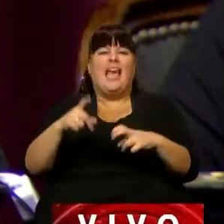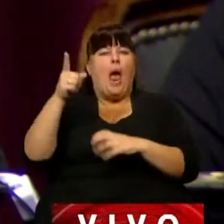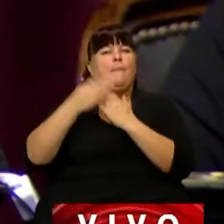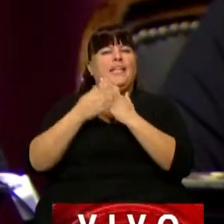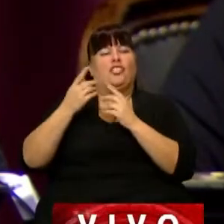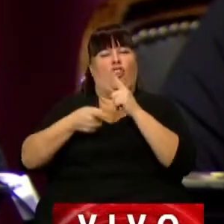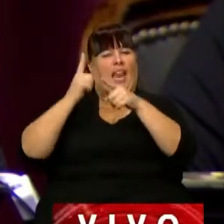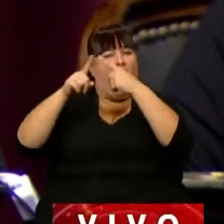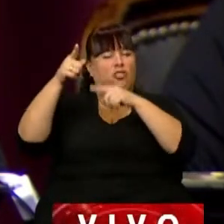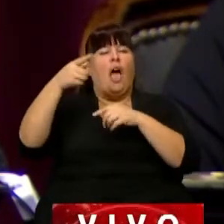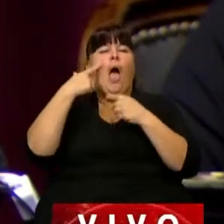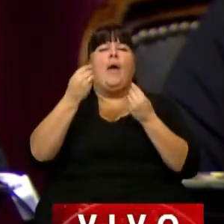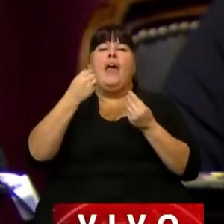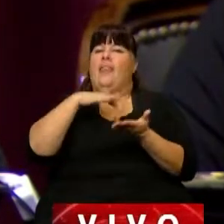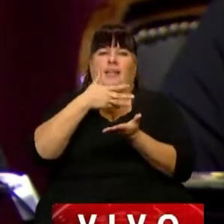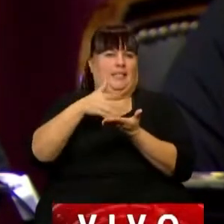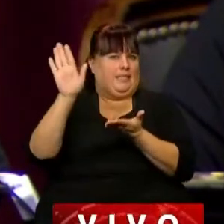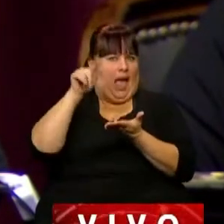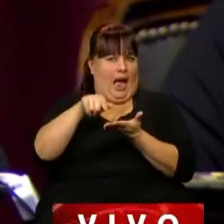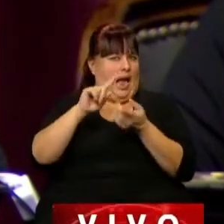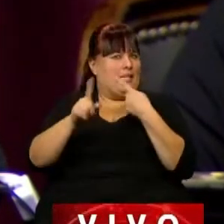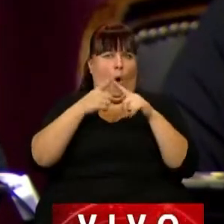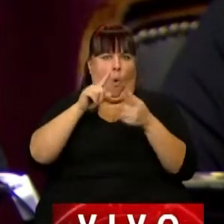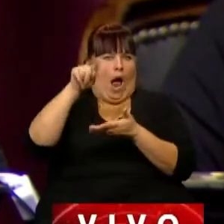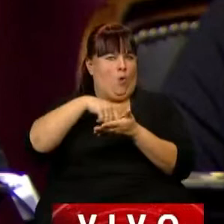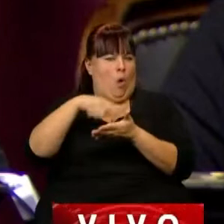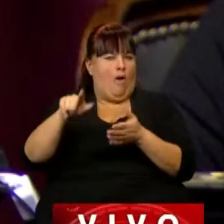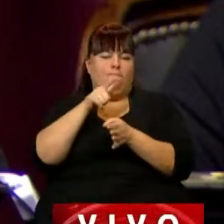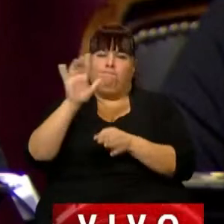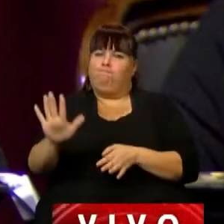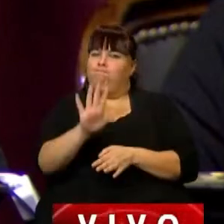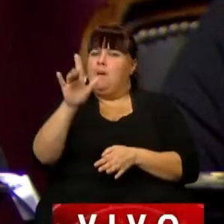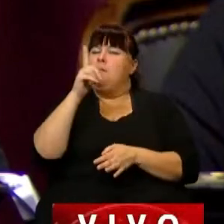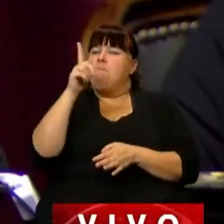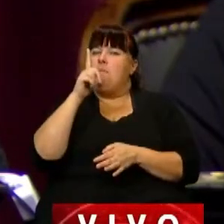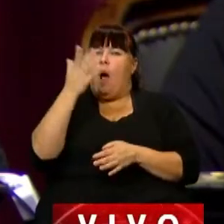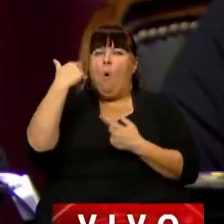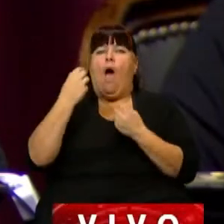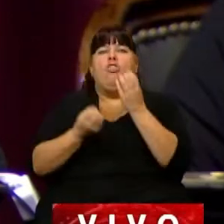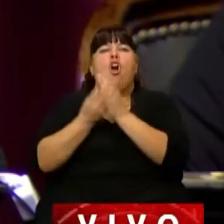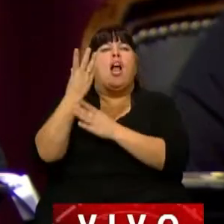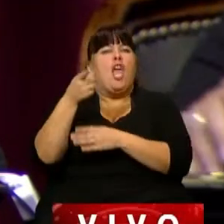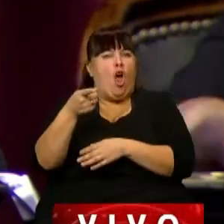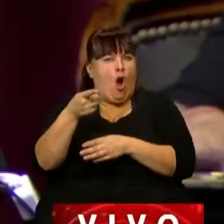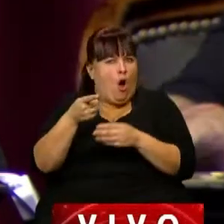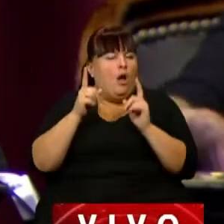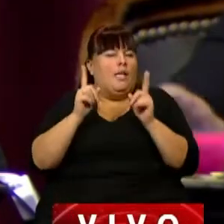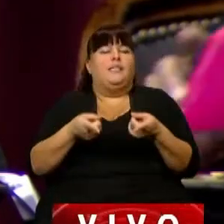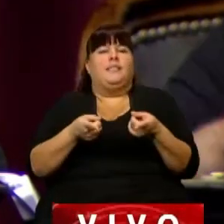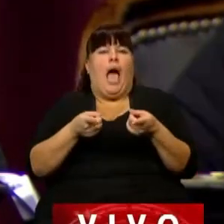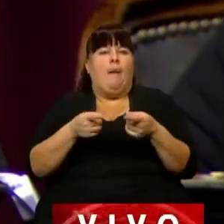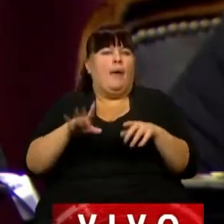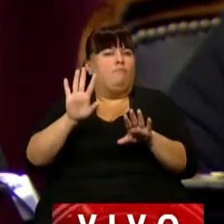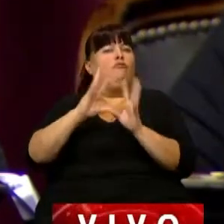Cancillería esto, pero también que se deseche ese acuerdo por estar sospechado desde sus orígenes y por haber